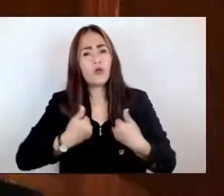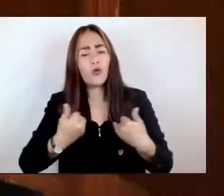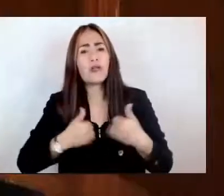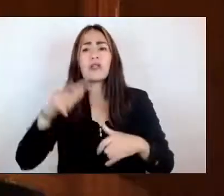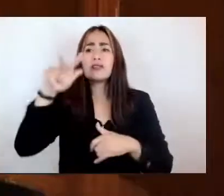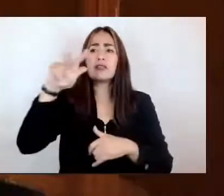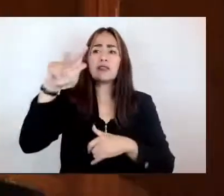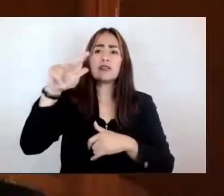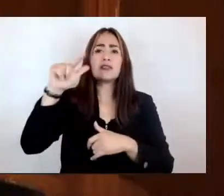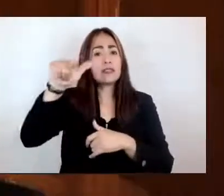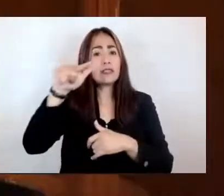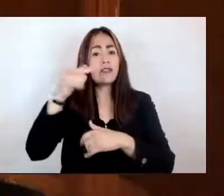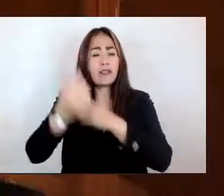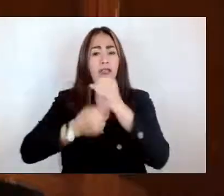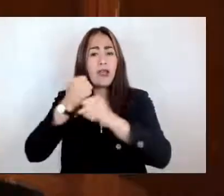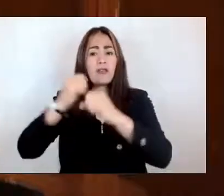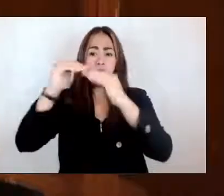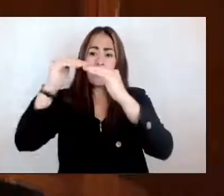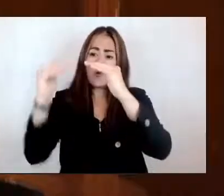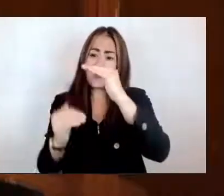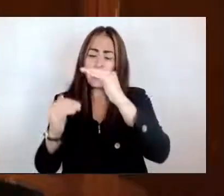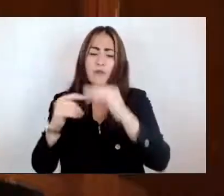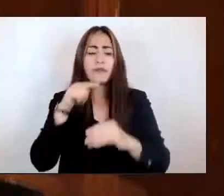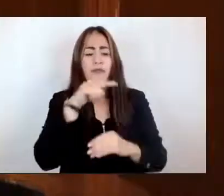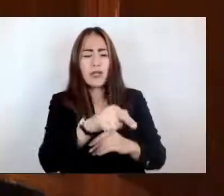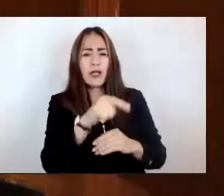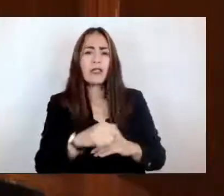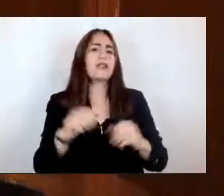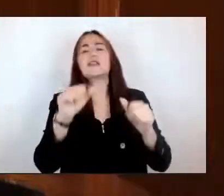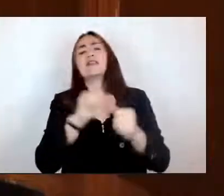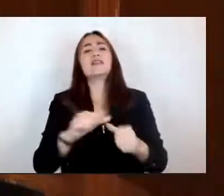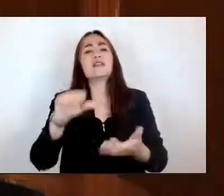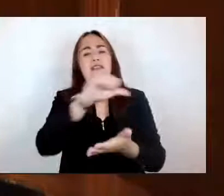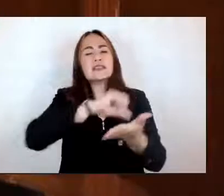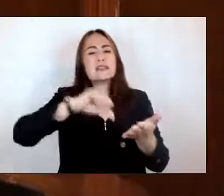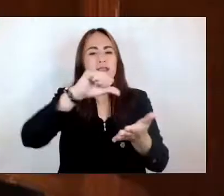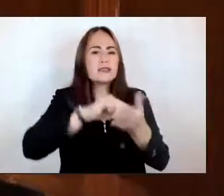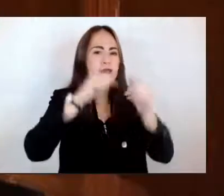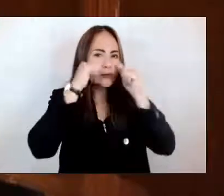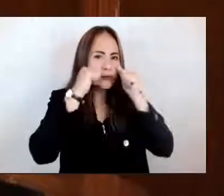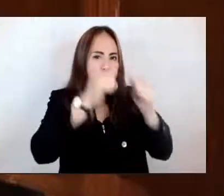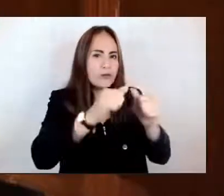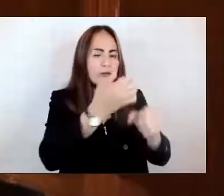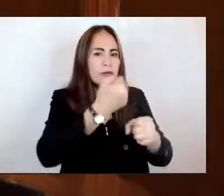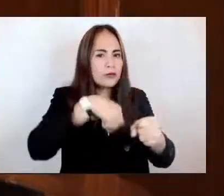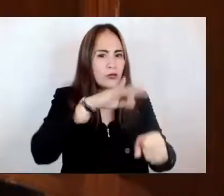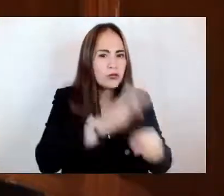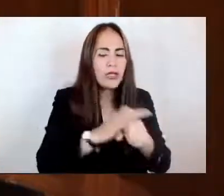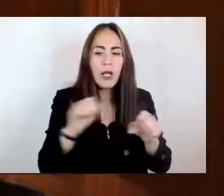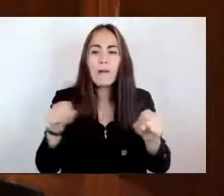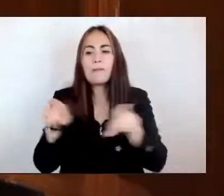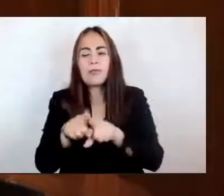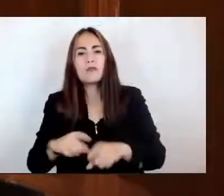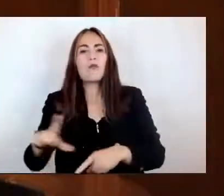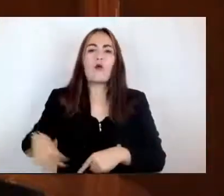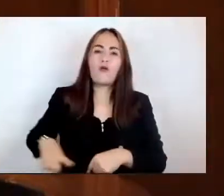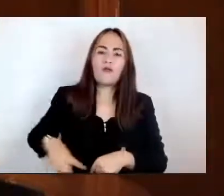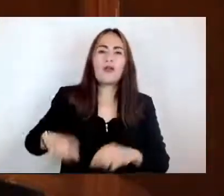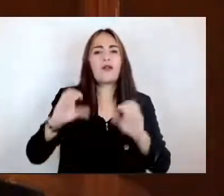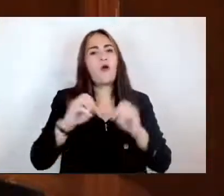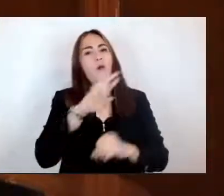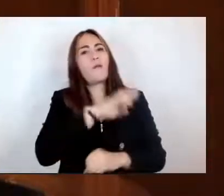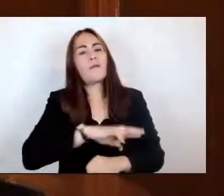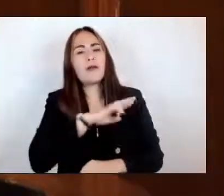17 años en centros de asistencia social y albergues públicos y privados, el 51